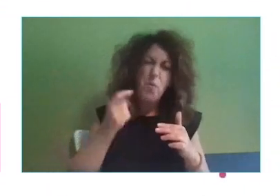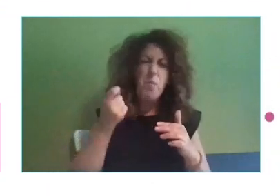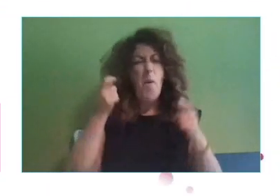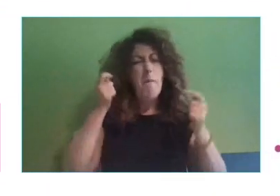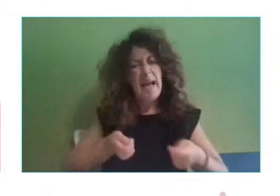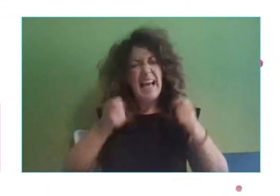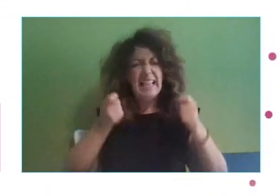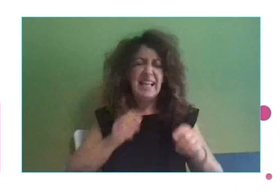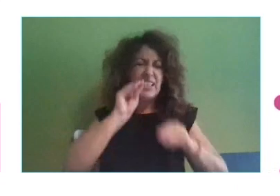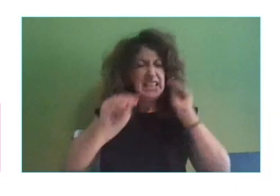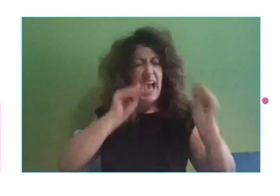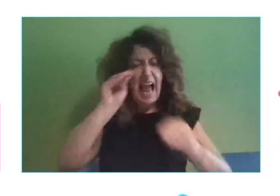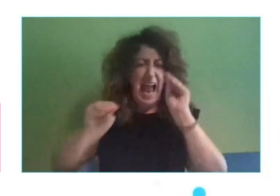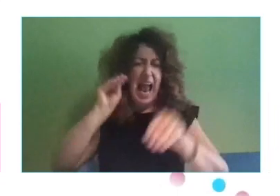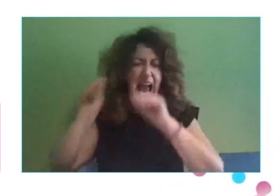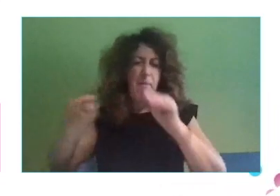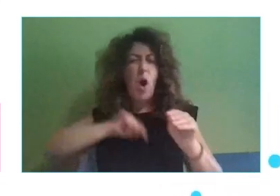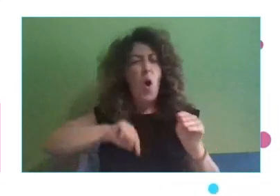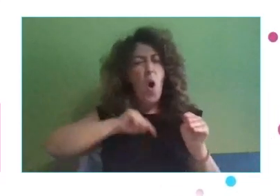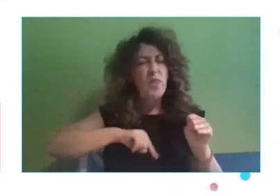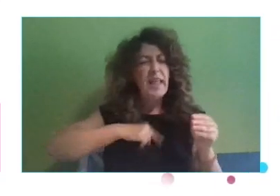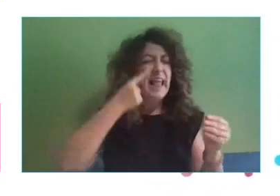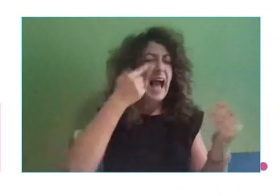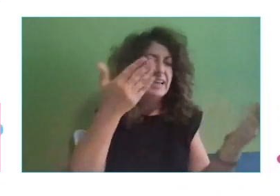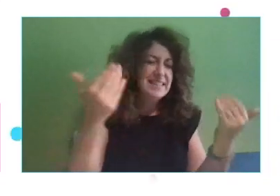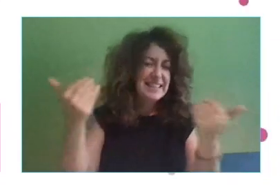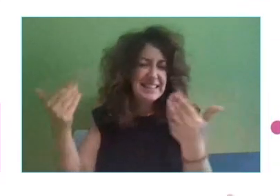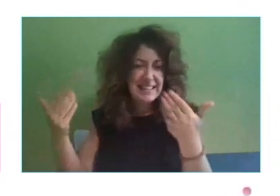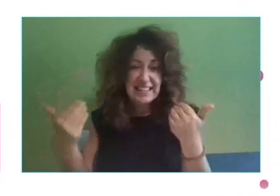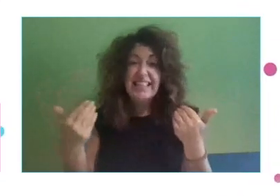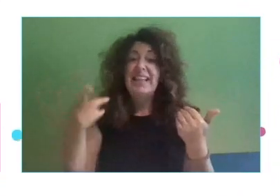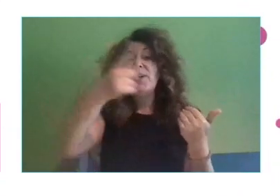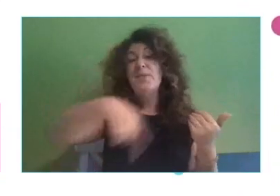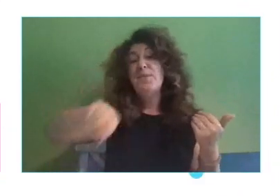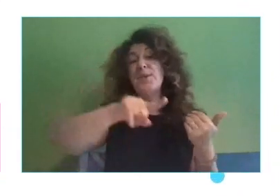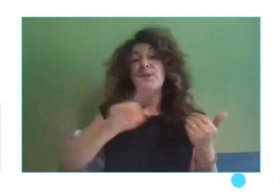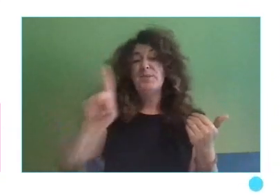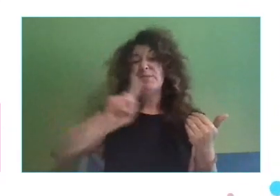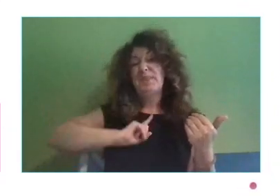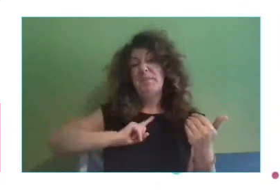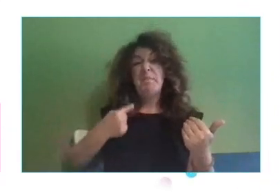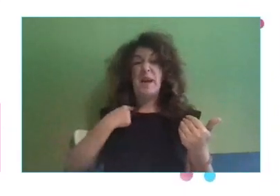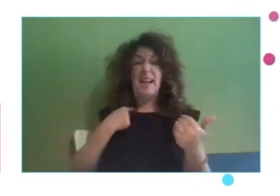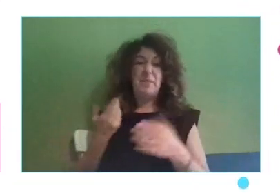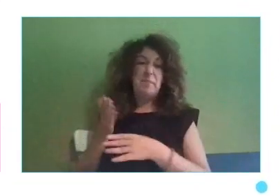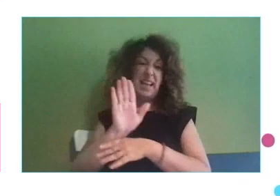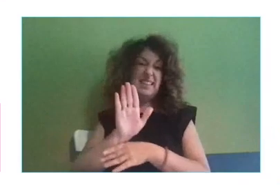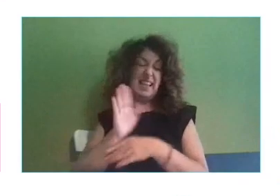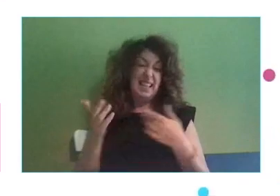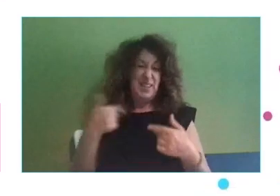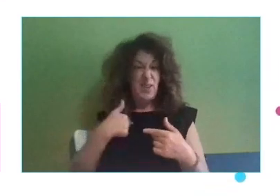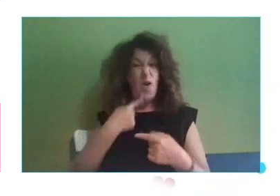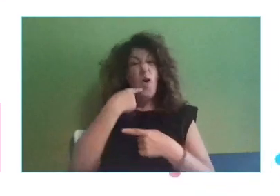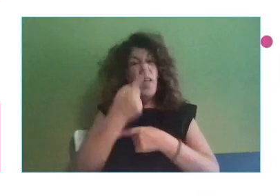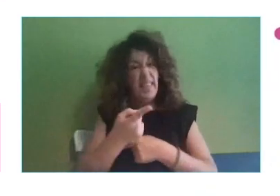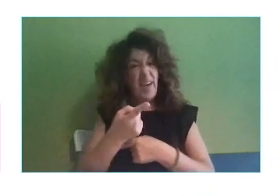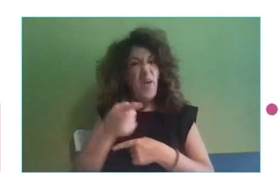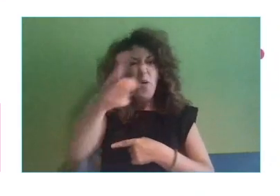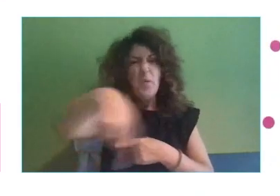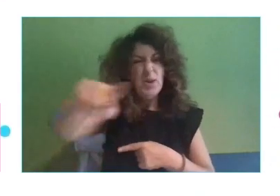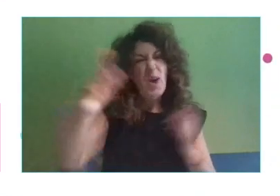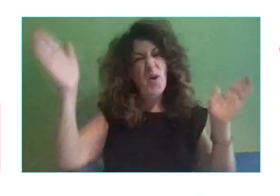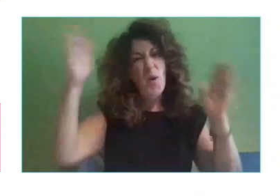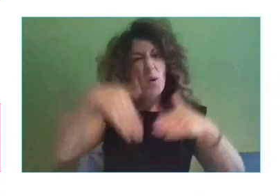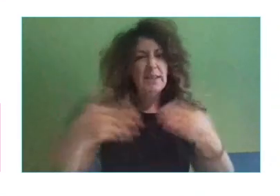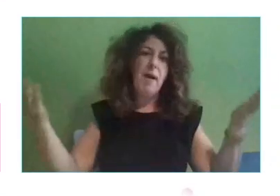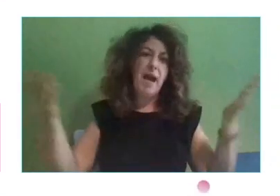grillo. Entonces, lo que os pido, por cierto, chicas, os habéis perdido la presentación, nos lo habéis hecho hacer y al final no estabais muy mal. Bueno, da